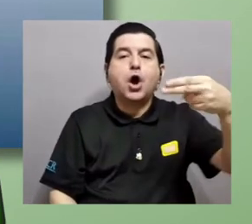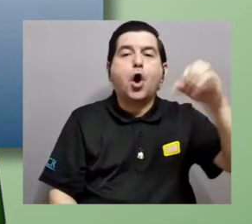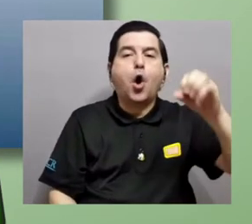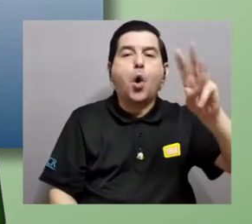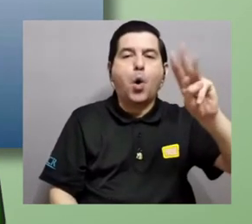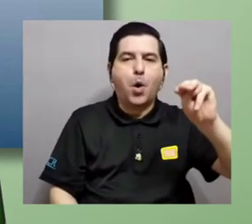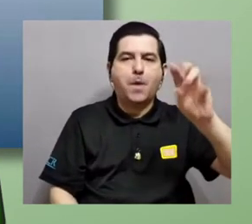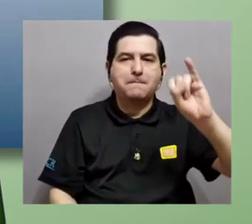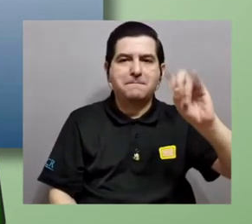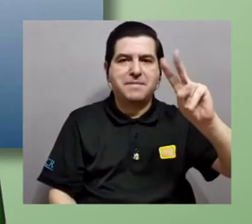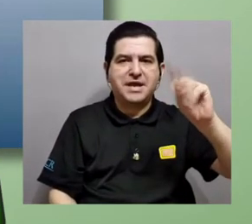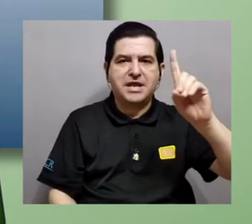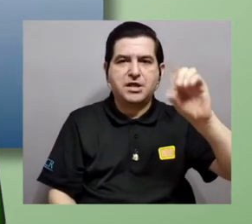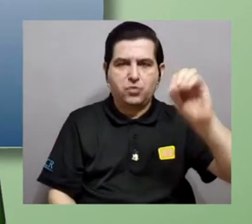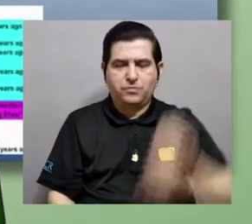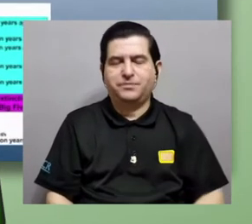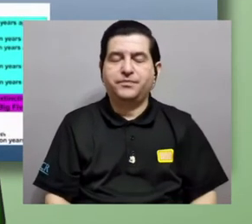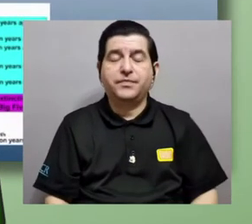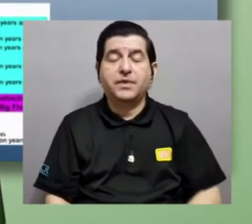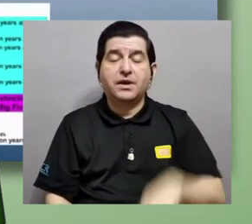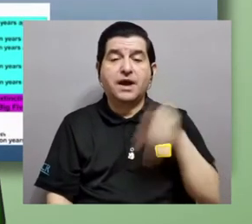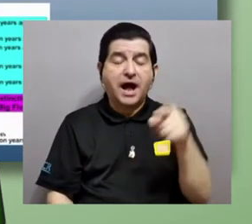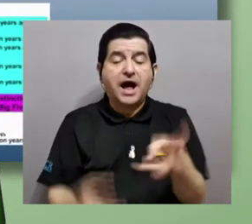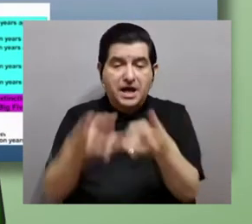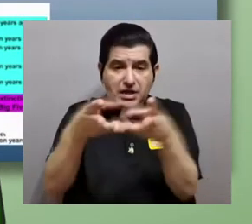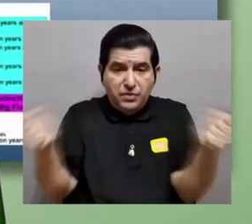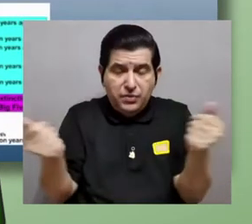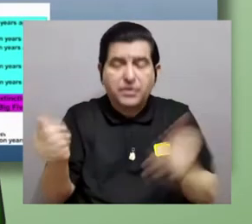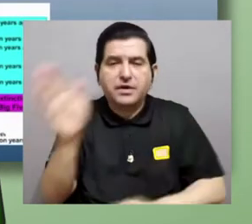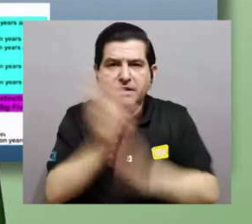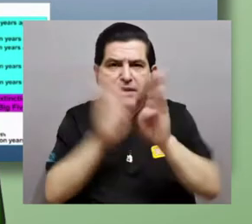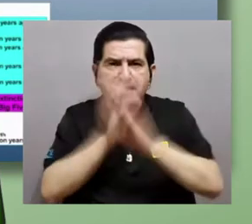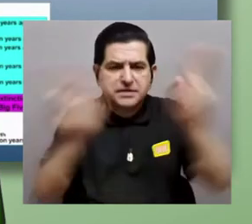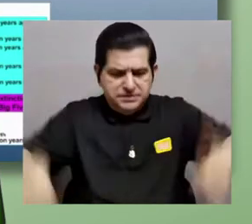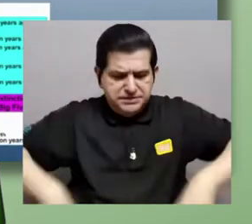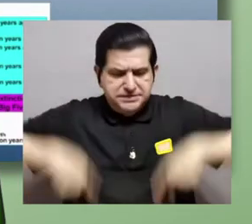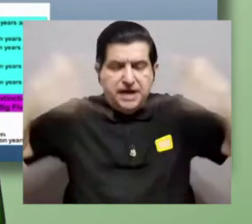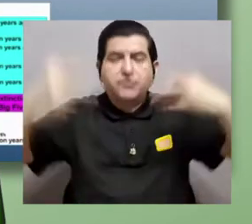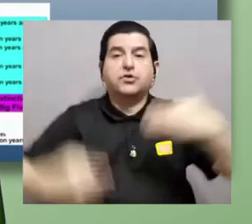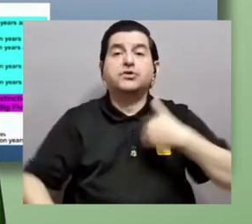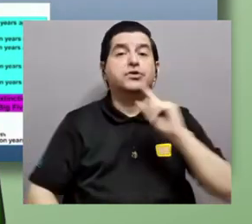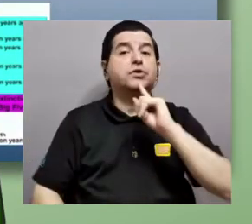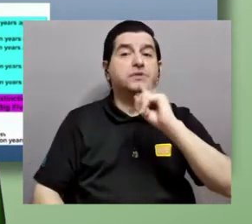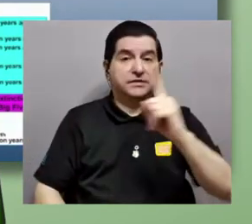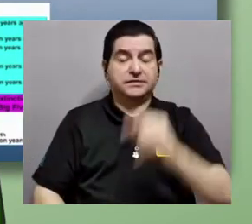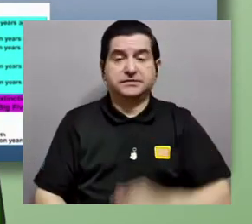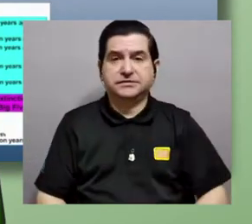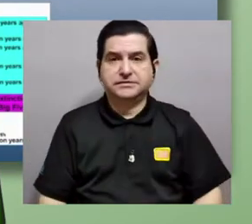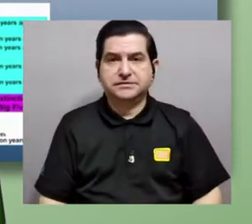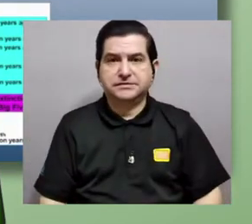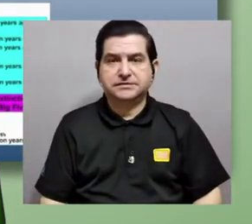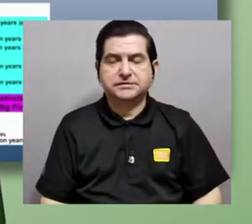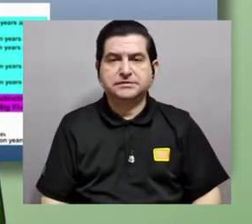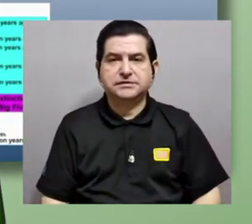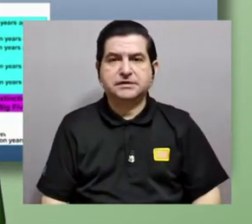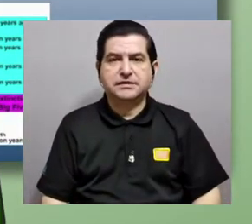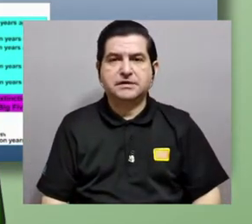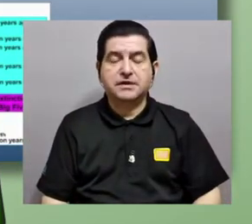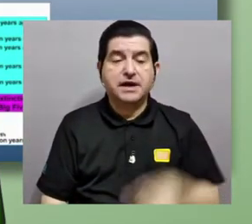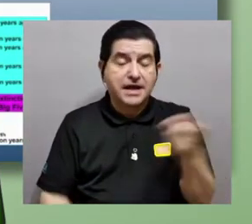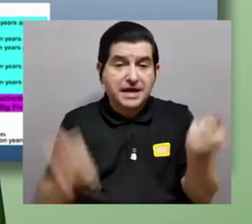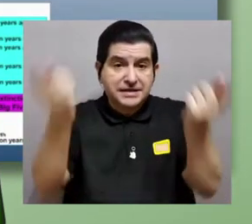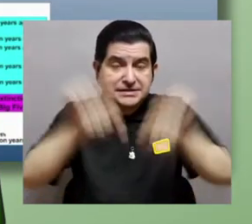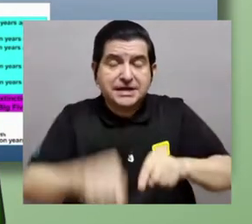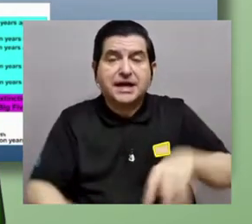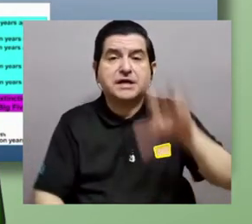En cuanto a las extinciones, que son eventos muy importantes para el desarrollo y la evolución de la vida, tenemos que decir que se reconocen en el